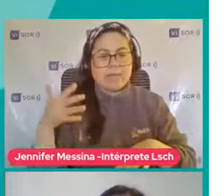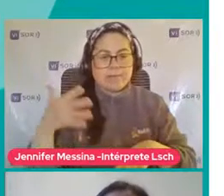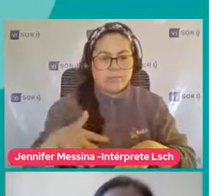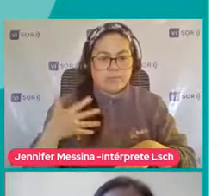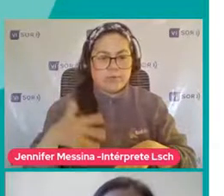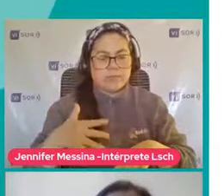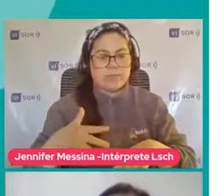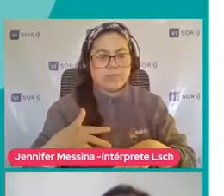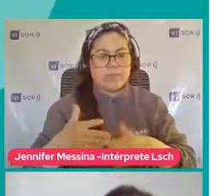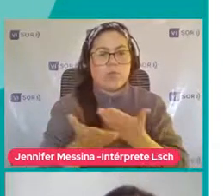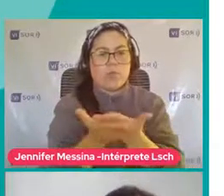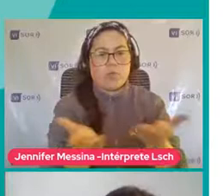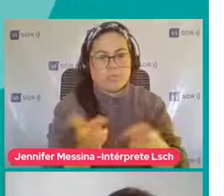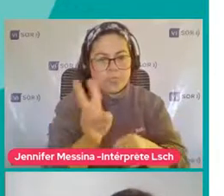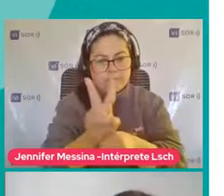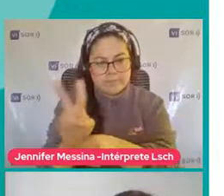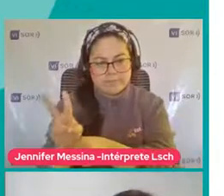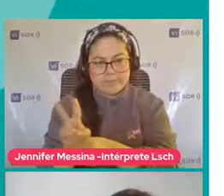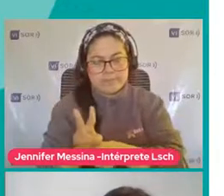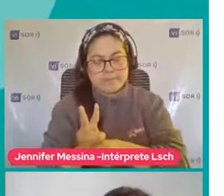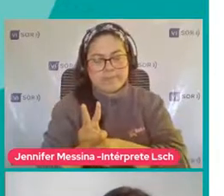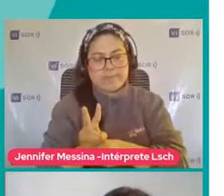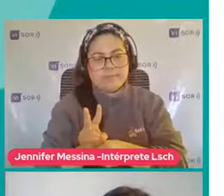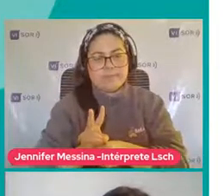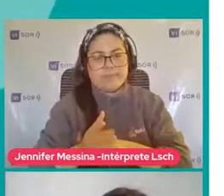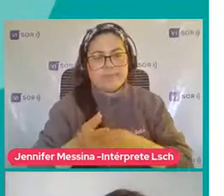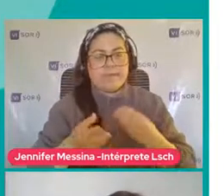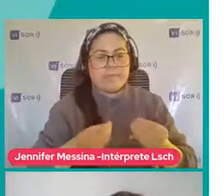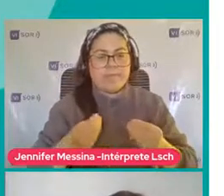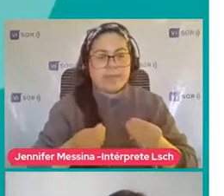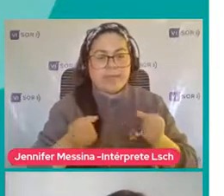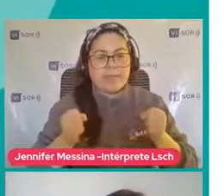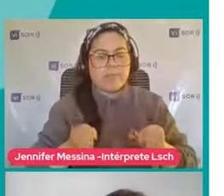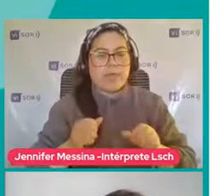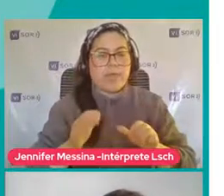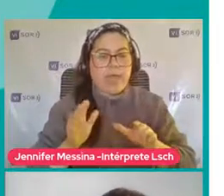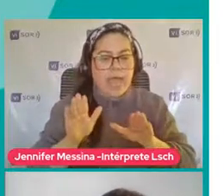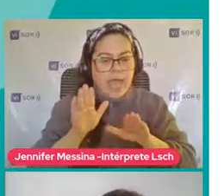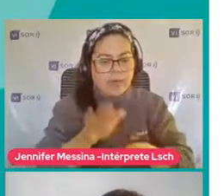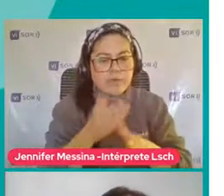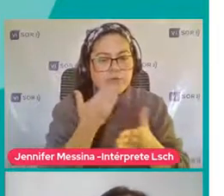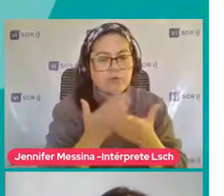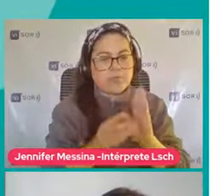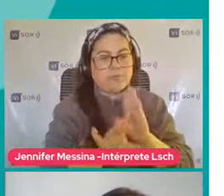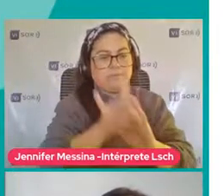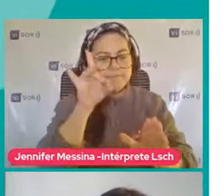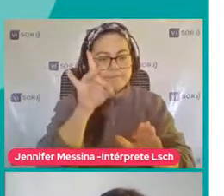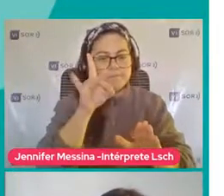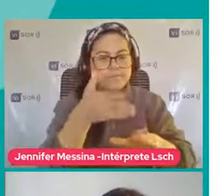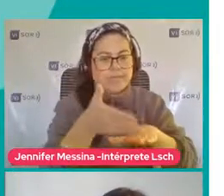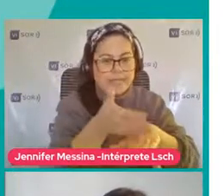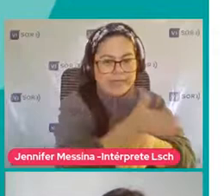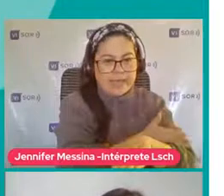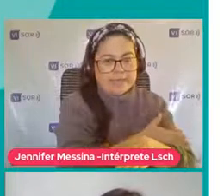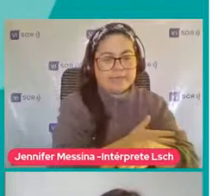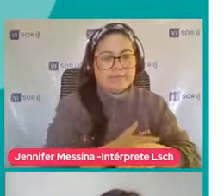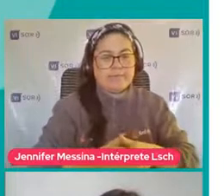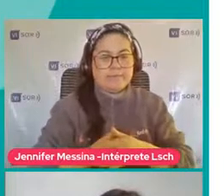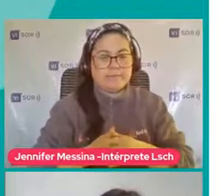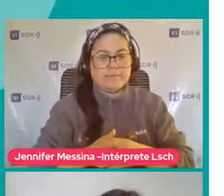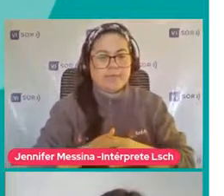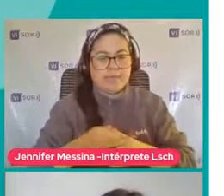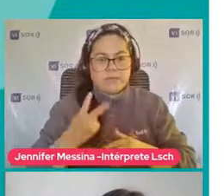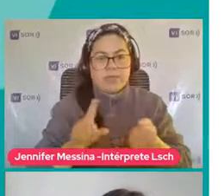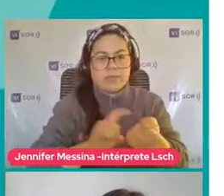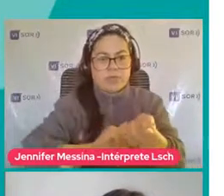a abocar En ustedes Para que podamos Ser el apoyo Para la detección temprana Y la detección oportuna A partir de estas conductas Que vamos